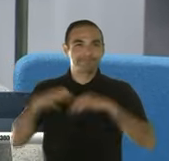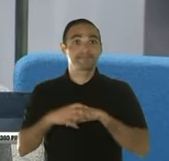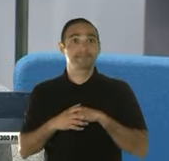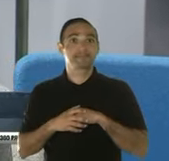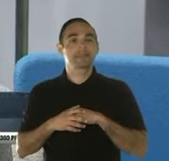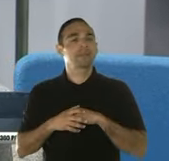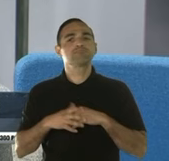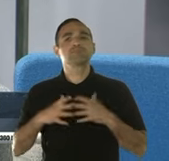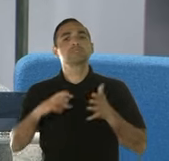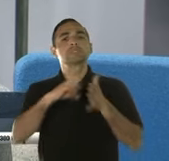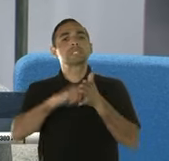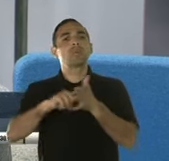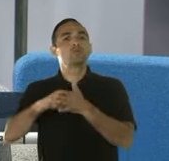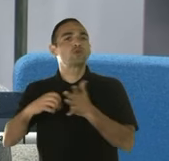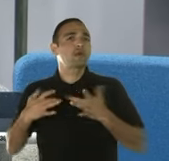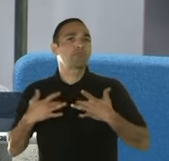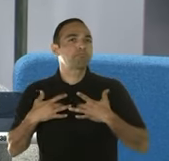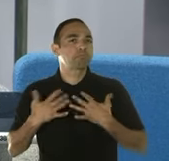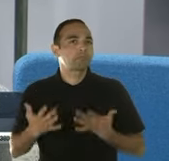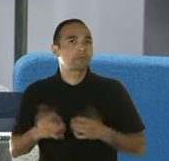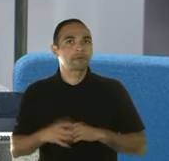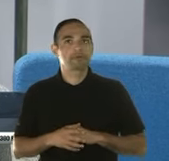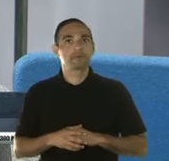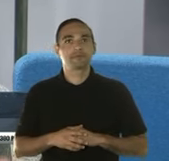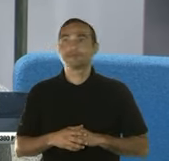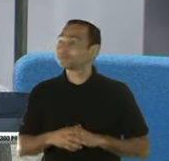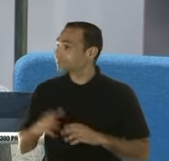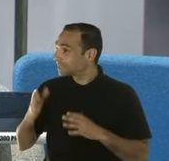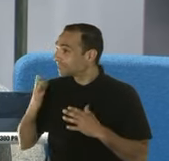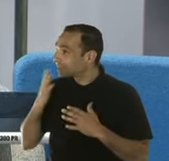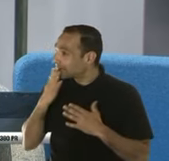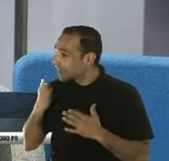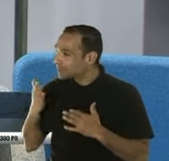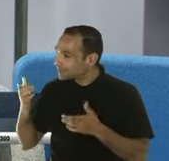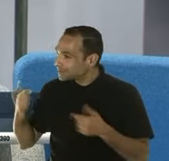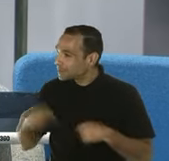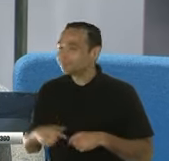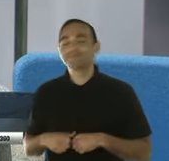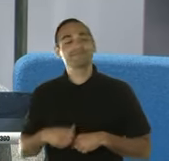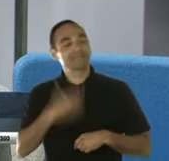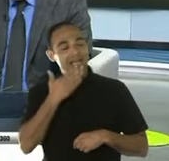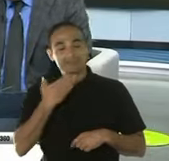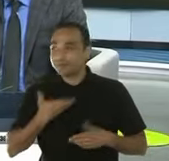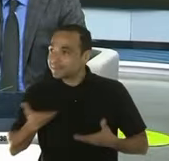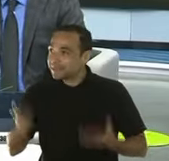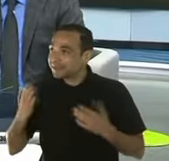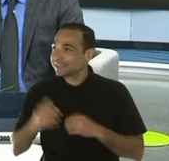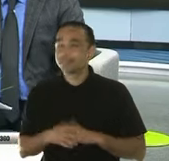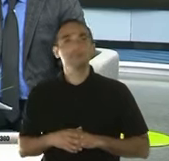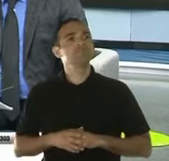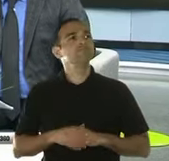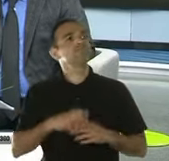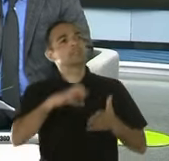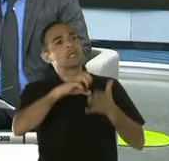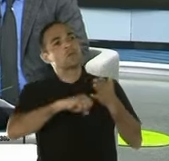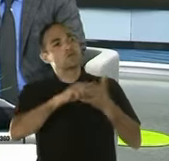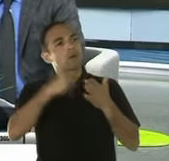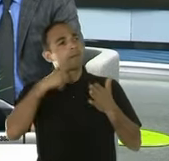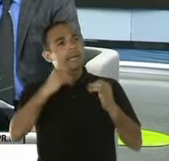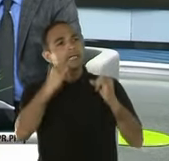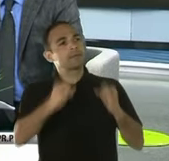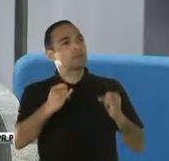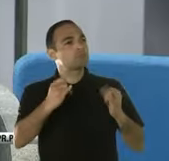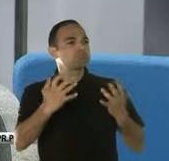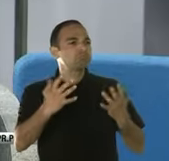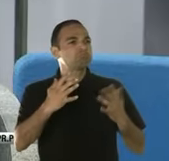las deducciones. Muchas gracias por estar con nosotros. Muchas gracias, buenas noches, gracias por la invitación. Bueno, una de las preguntas, ¿cuáles son las deducciones más comunes para individuos?